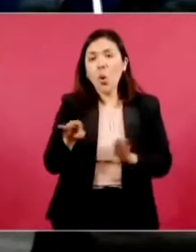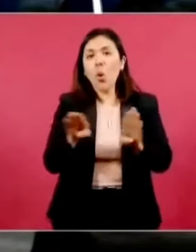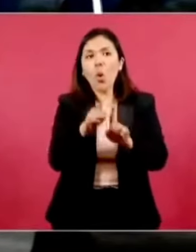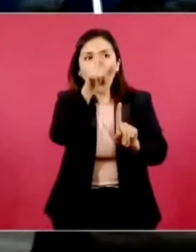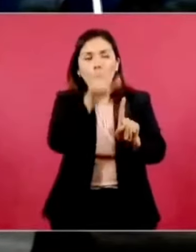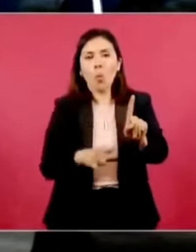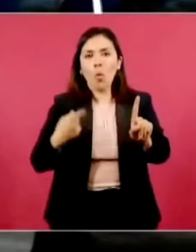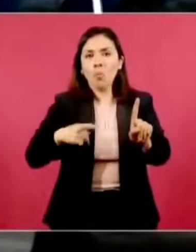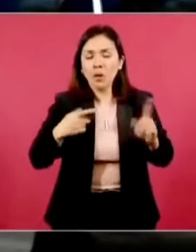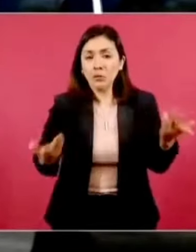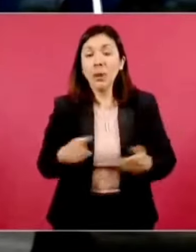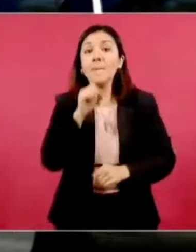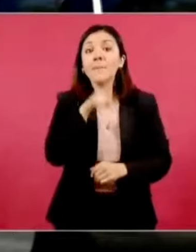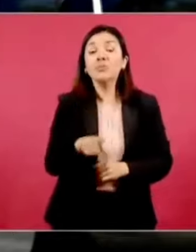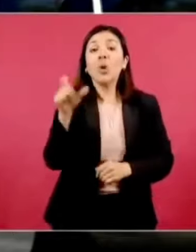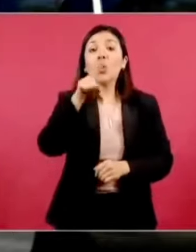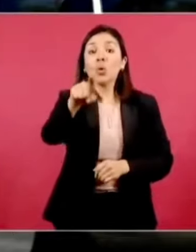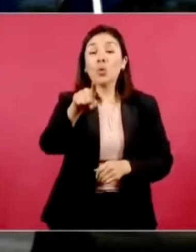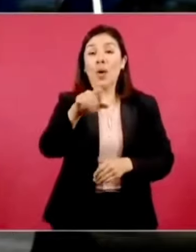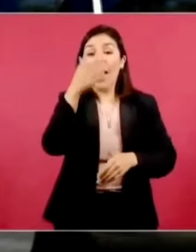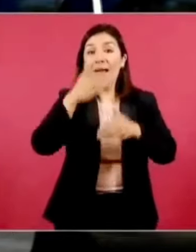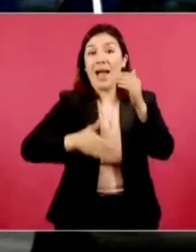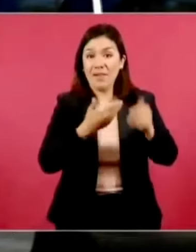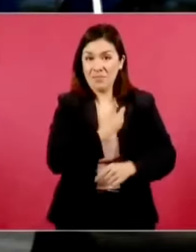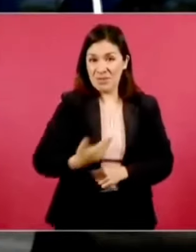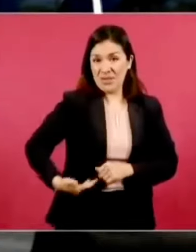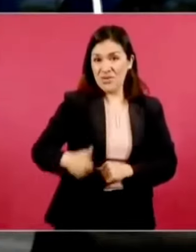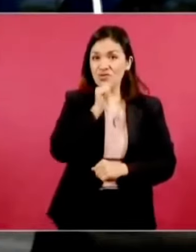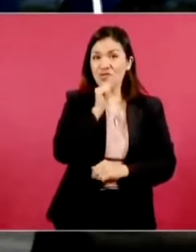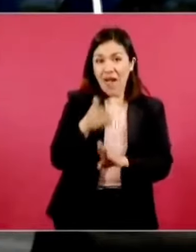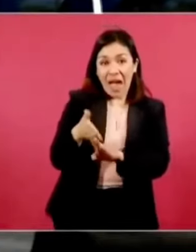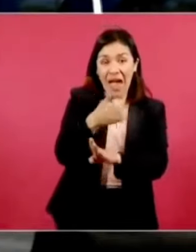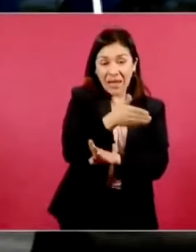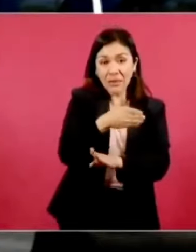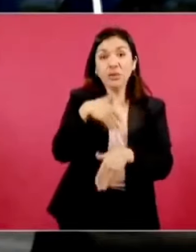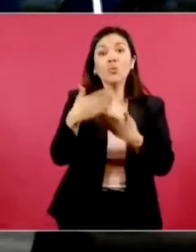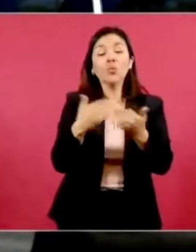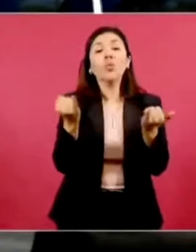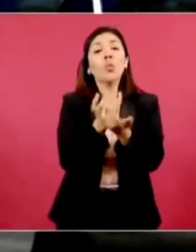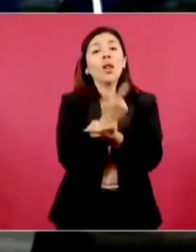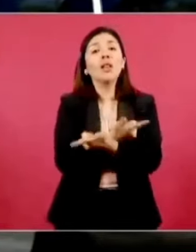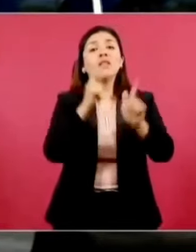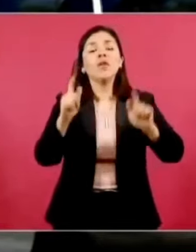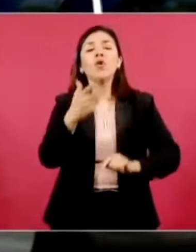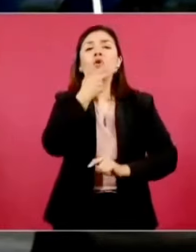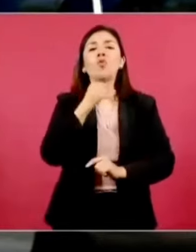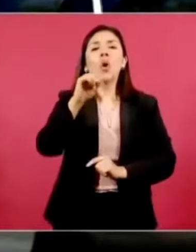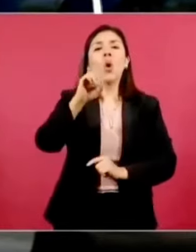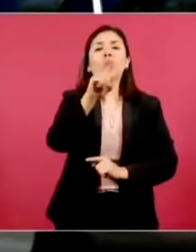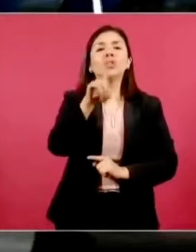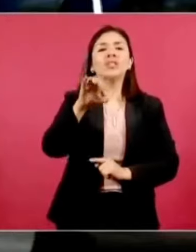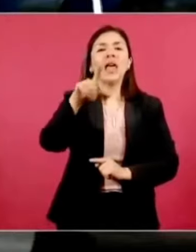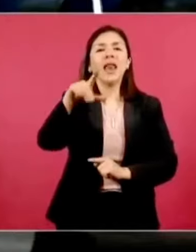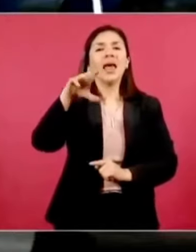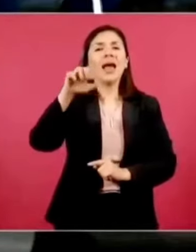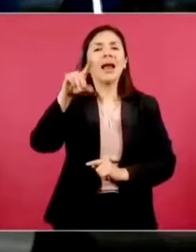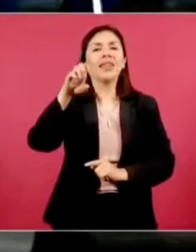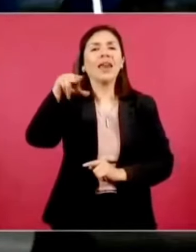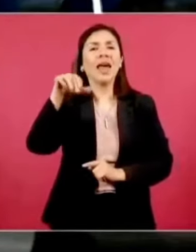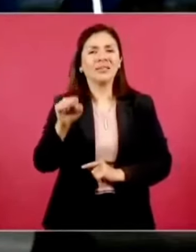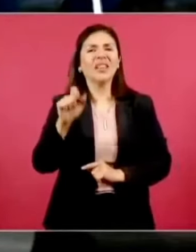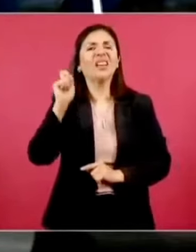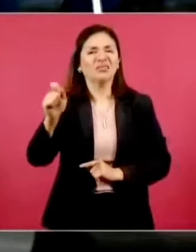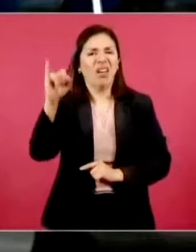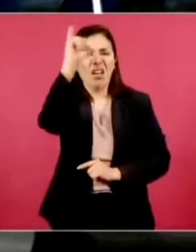mismo año, antes de que usted concluya, se va a dar libertad a Ociel Cárdenas Guillén, el capo,